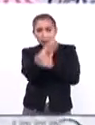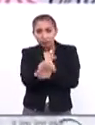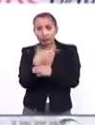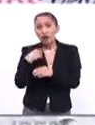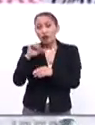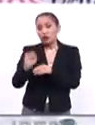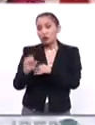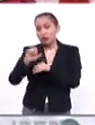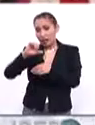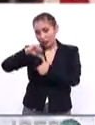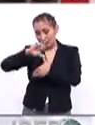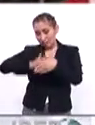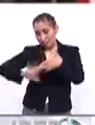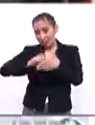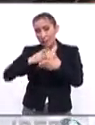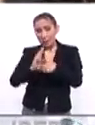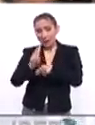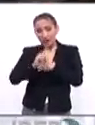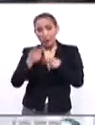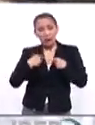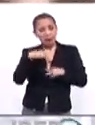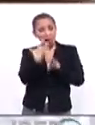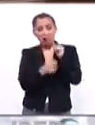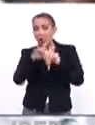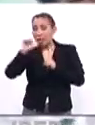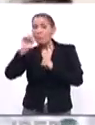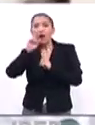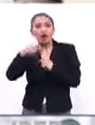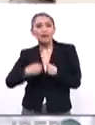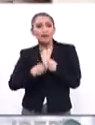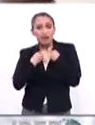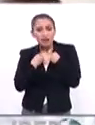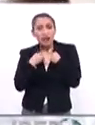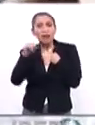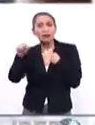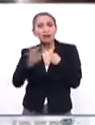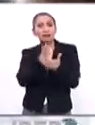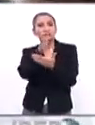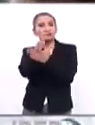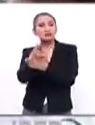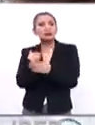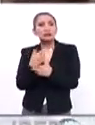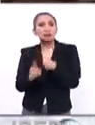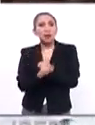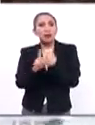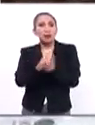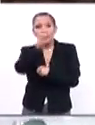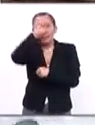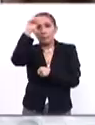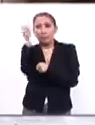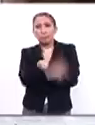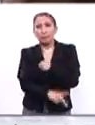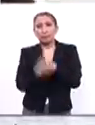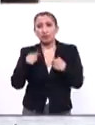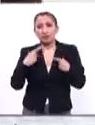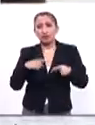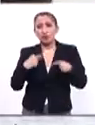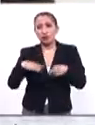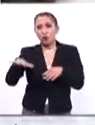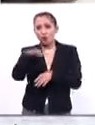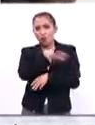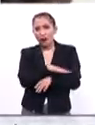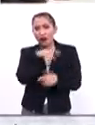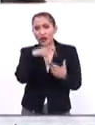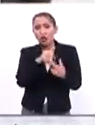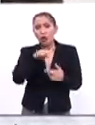En Sudamérica, el éxodo masivo de venezolanos que buscan una mejor calidad de vida ha desencadenado una de las peores crisis migratorias en la región.